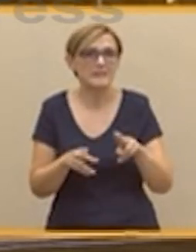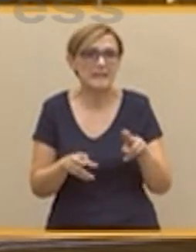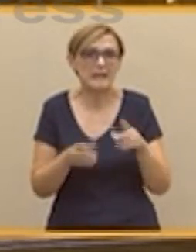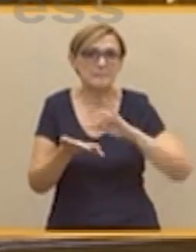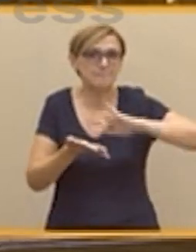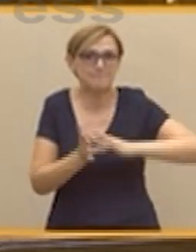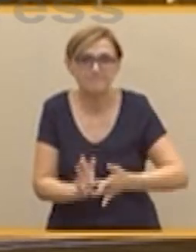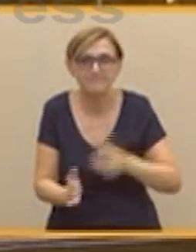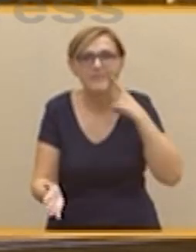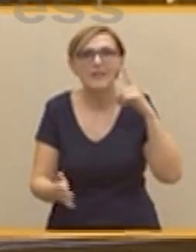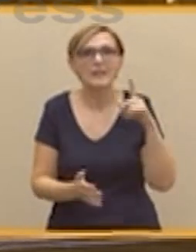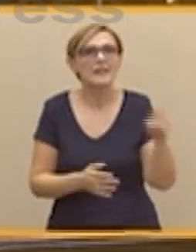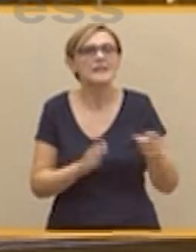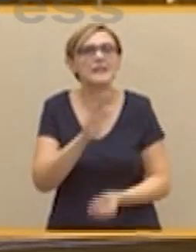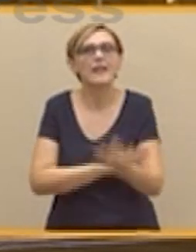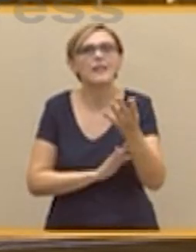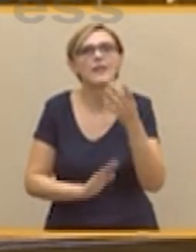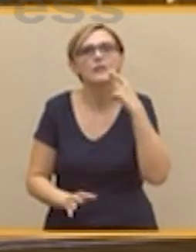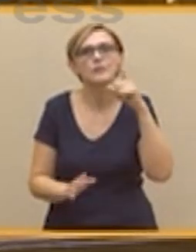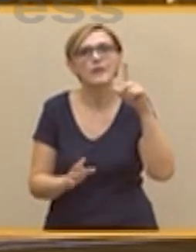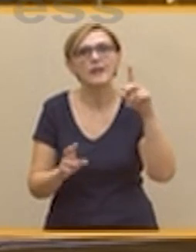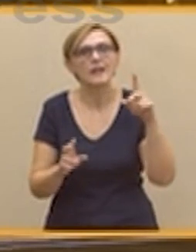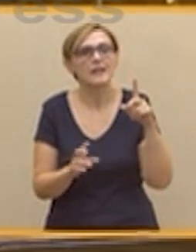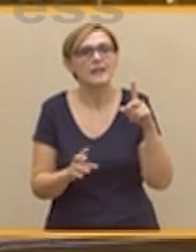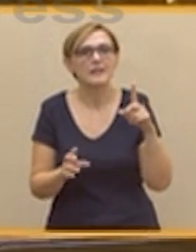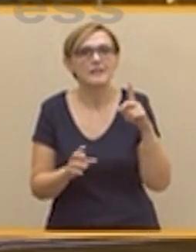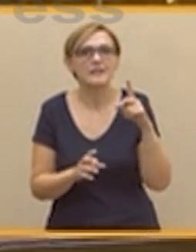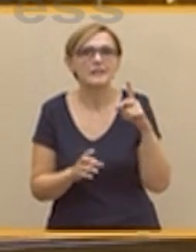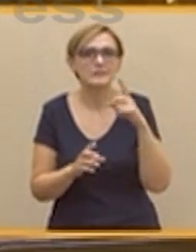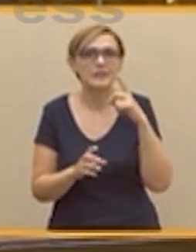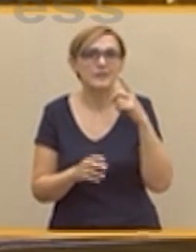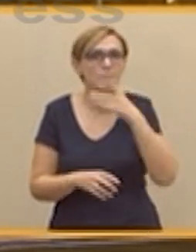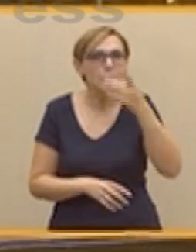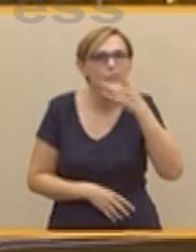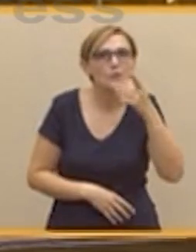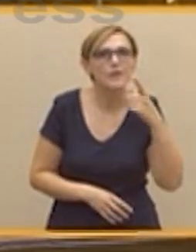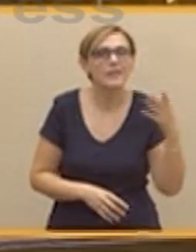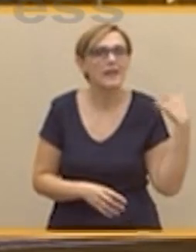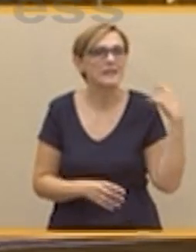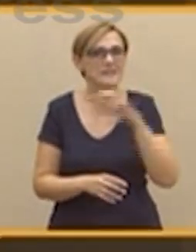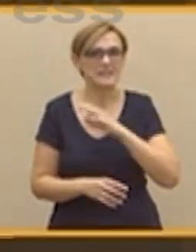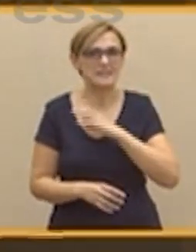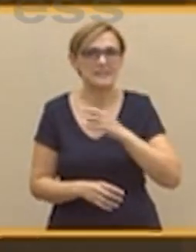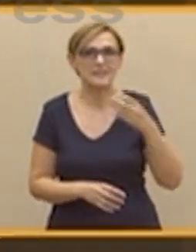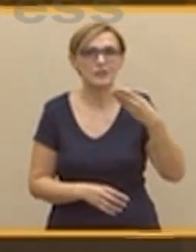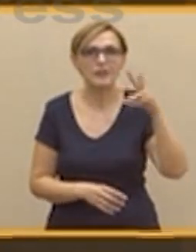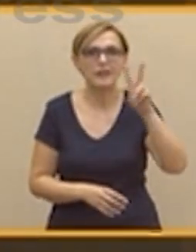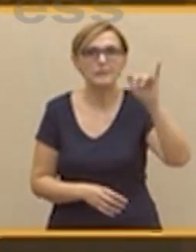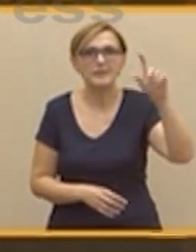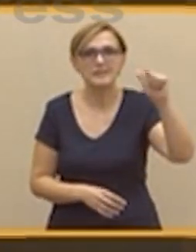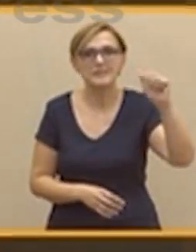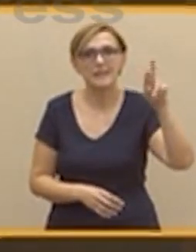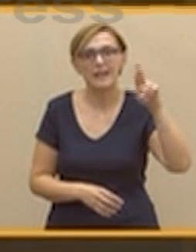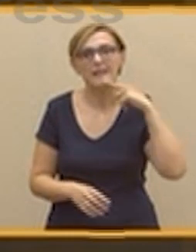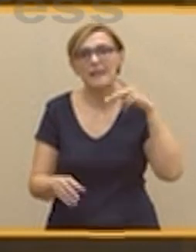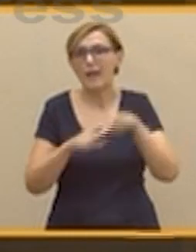muleta de lo viejo. El otro día lo reconocía con singular desvergüenza la señora Villacís. Nuestro objetivo era evitar que Podemos gobernara. De momento lo han